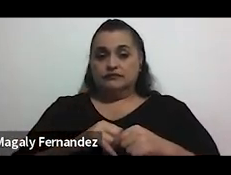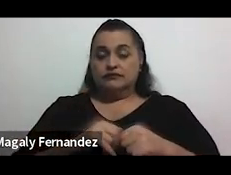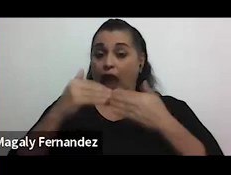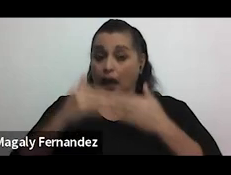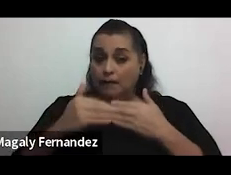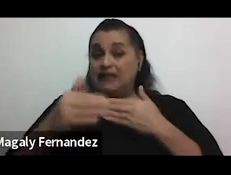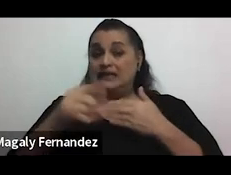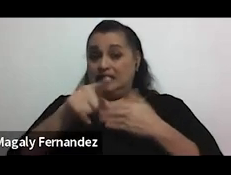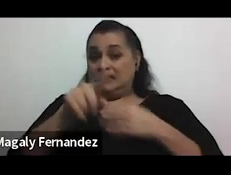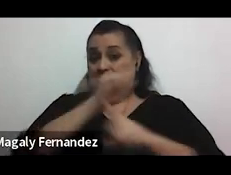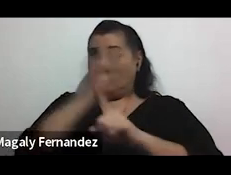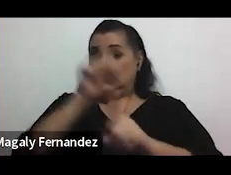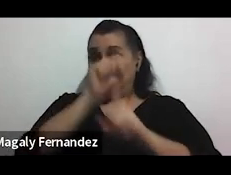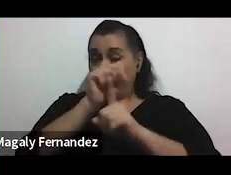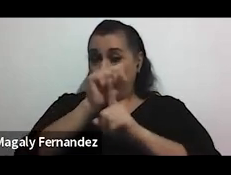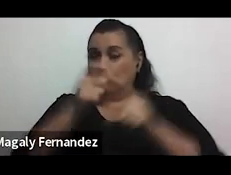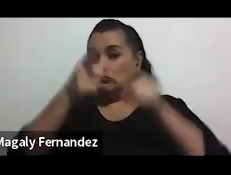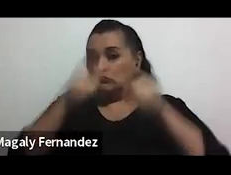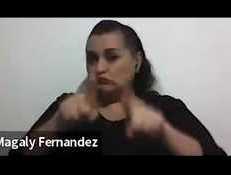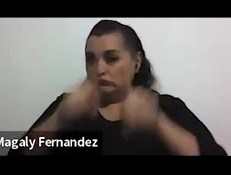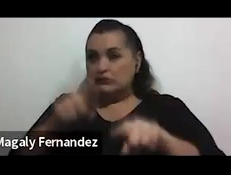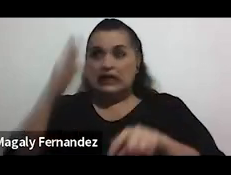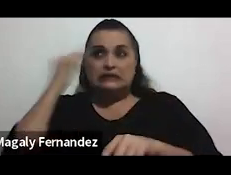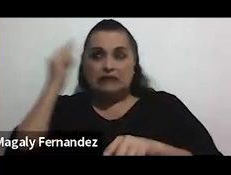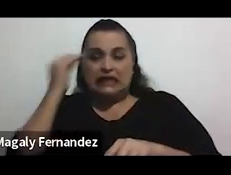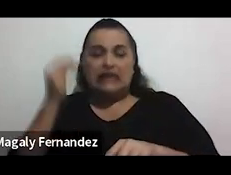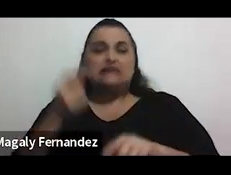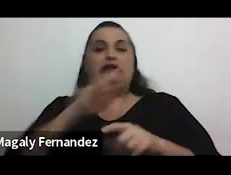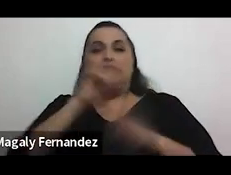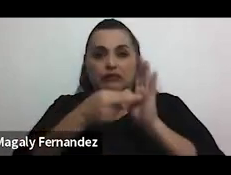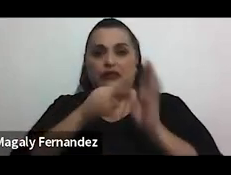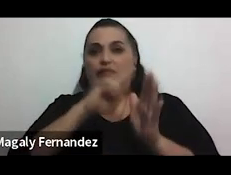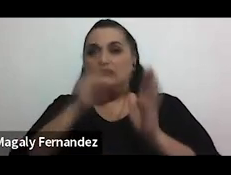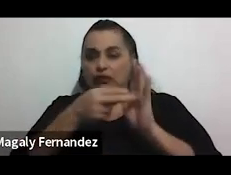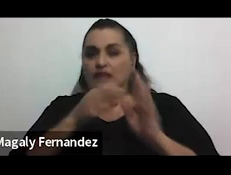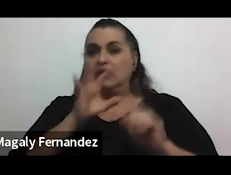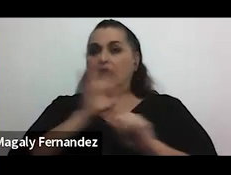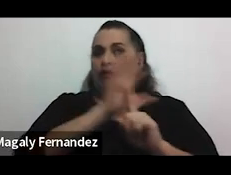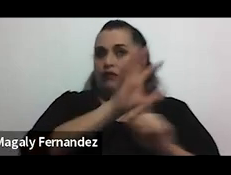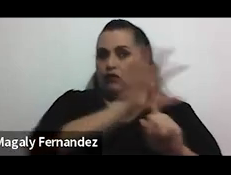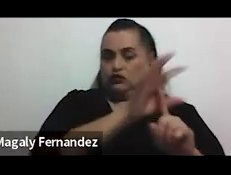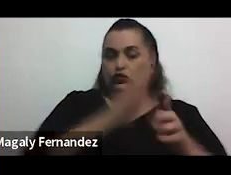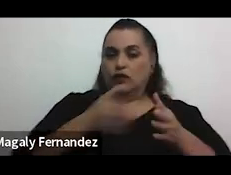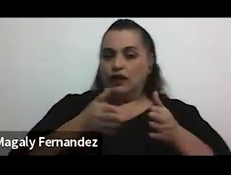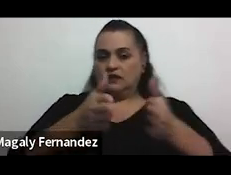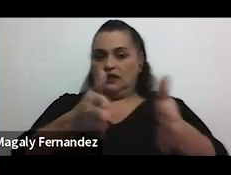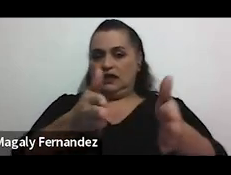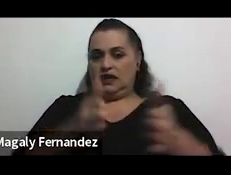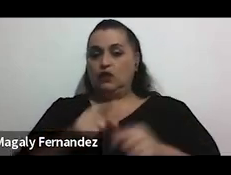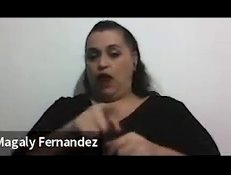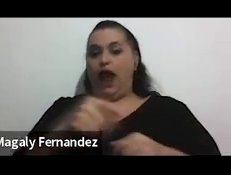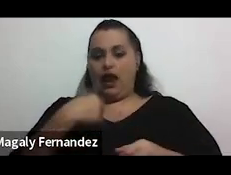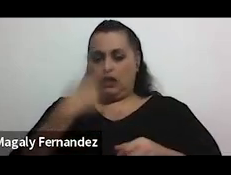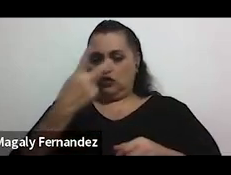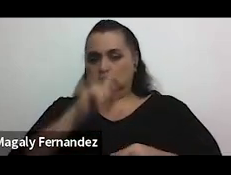esta situación y de la vivencia reiterada del acoso callejero? Bueno, aquí, disculpen, aquí hay dos